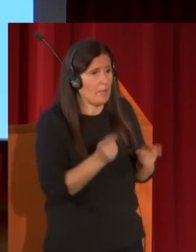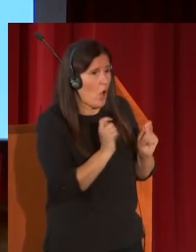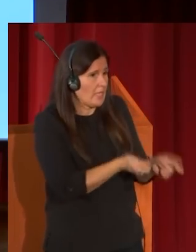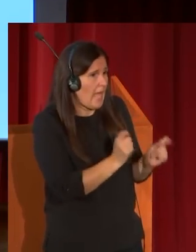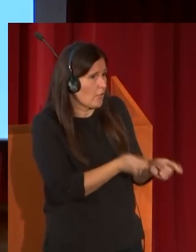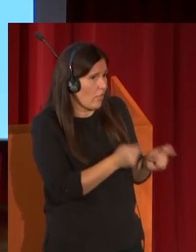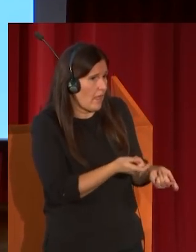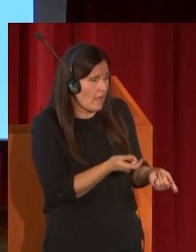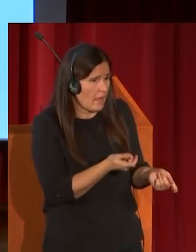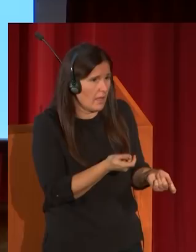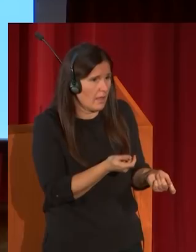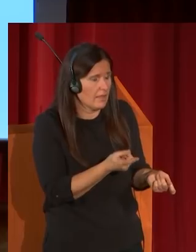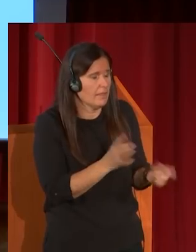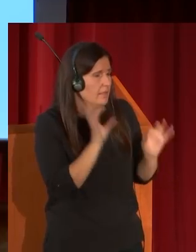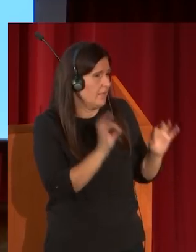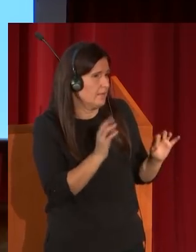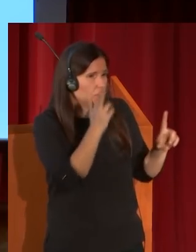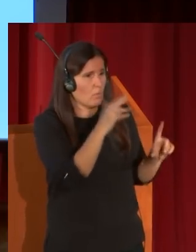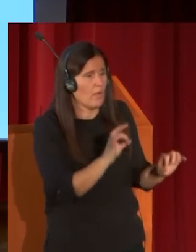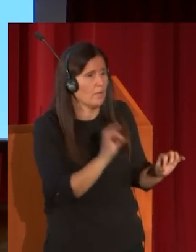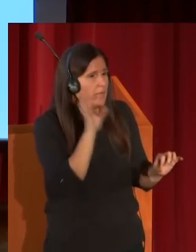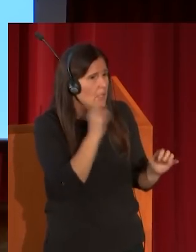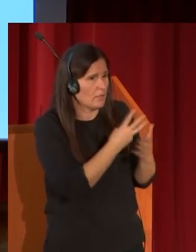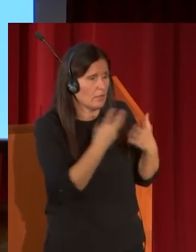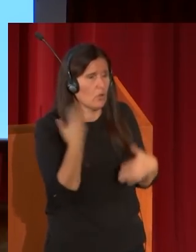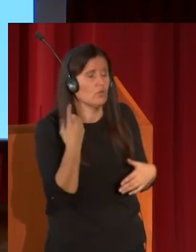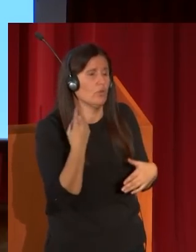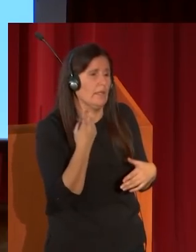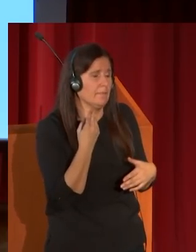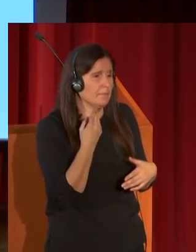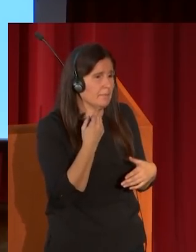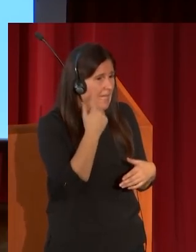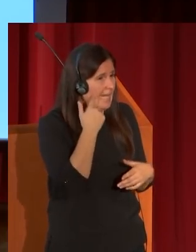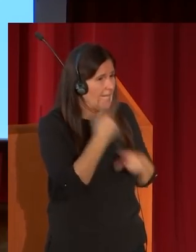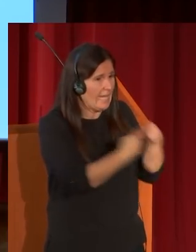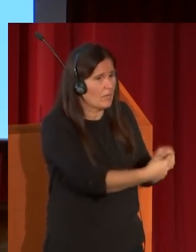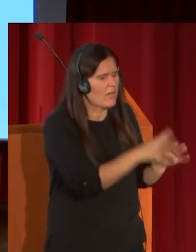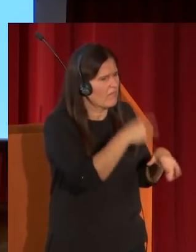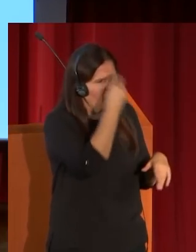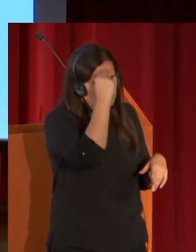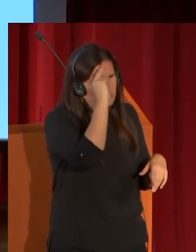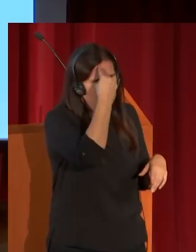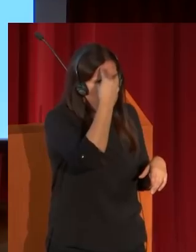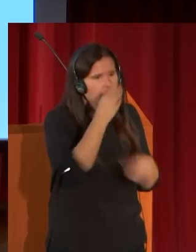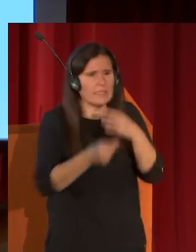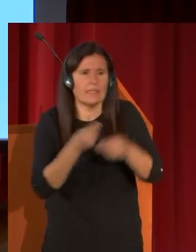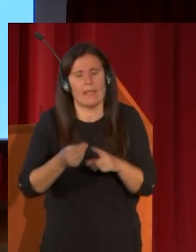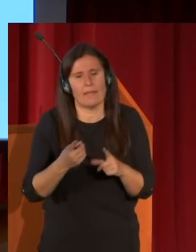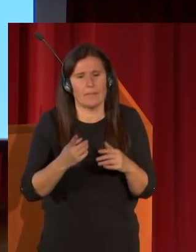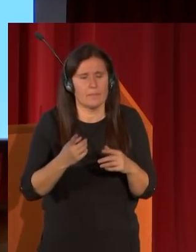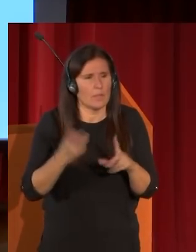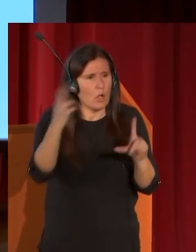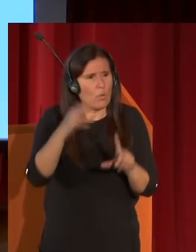obispo iba a ser un cuadro de género diciochesco pero cambia la idea y hace un cuadro costumbrista que es como un